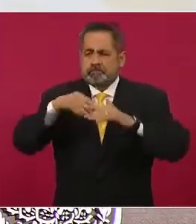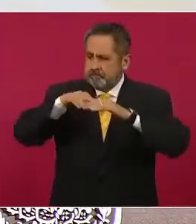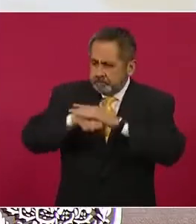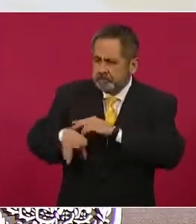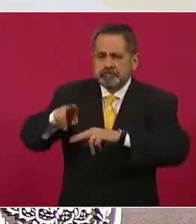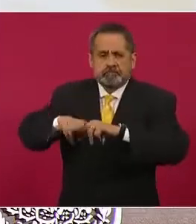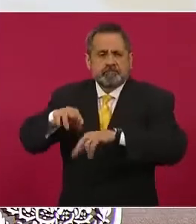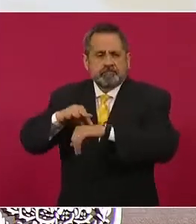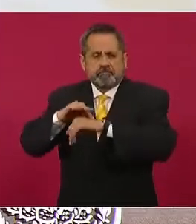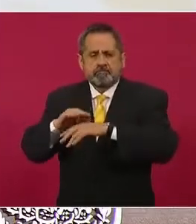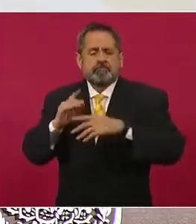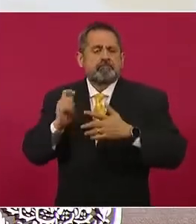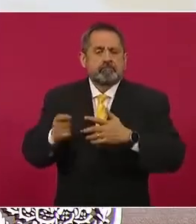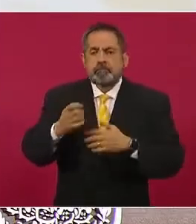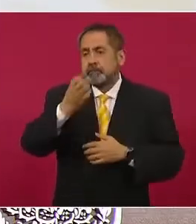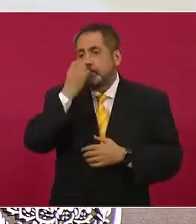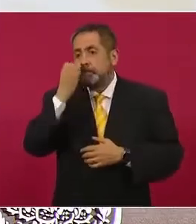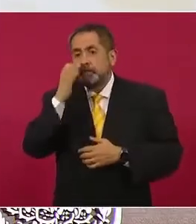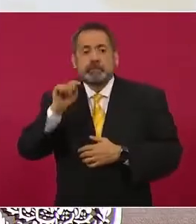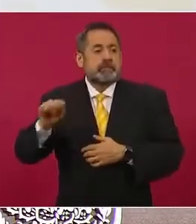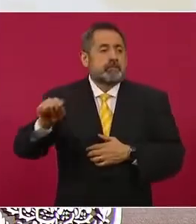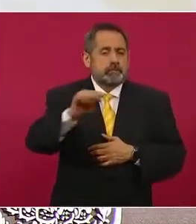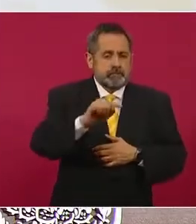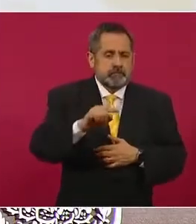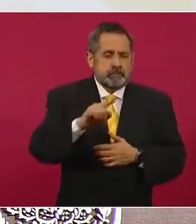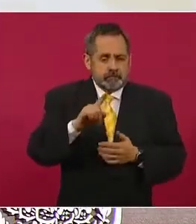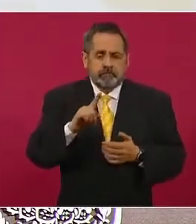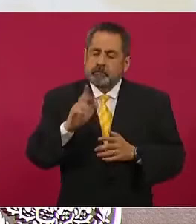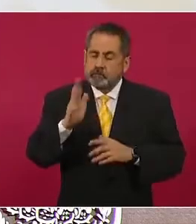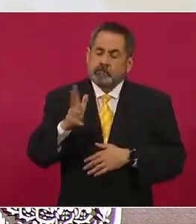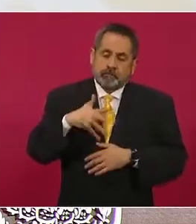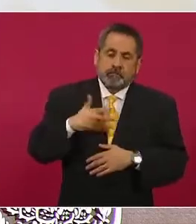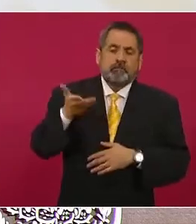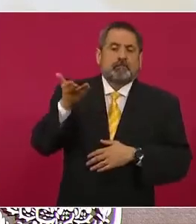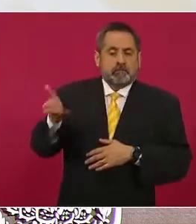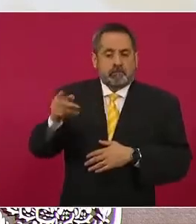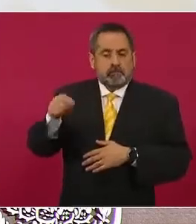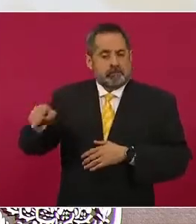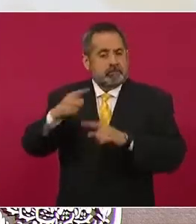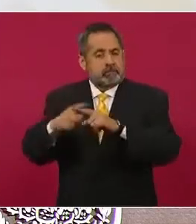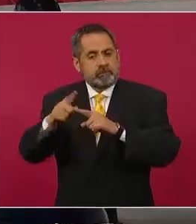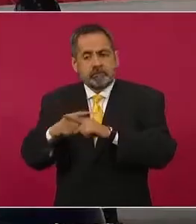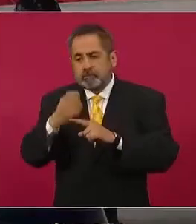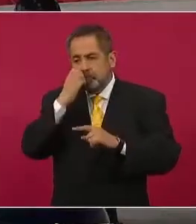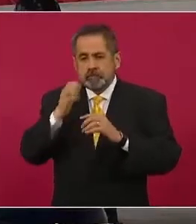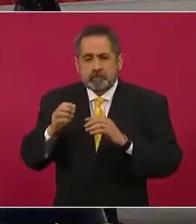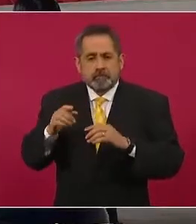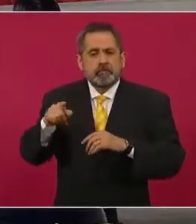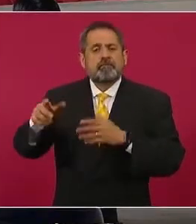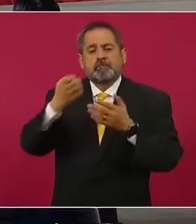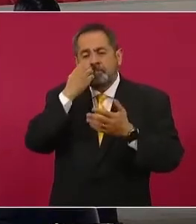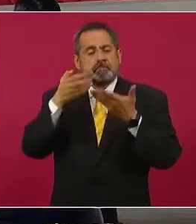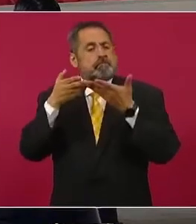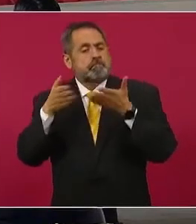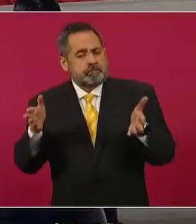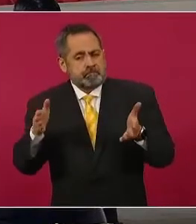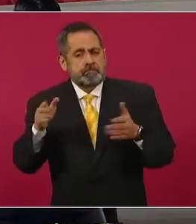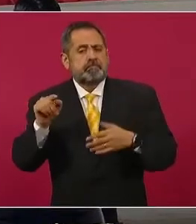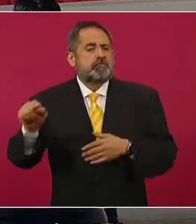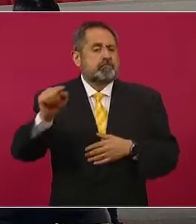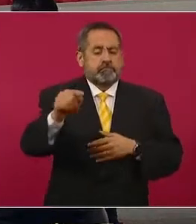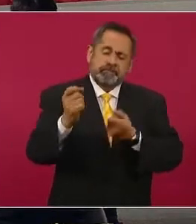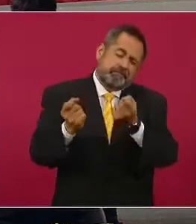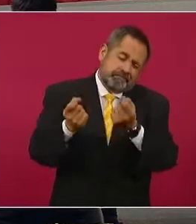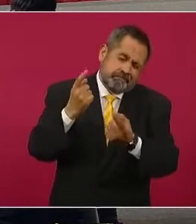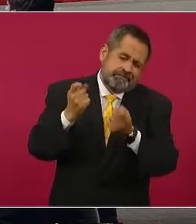es referente a escuelas, ahí sí se las ha pedido a las instituciones que le tengan las escuelas abiertas, salvo